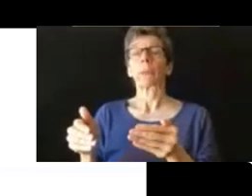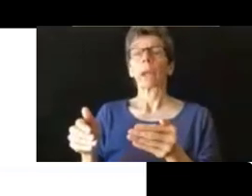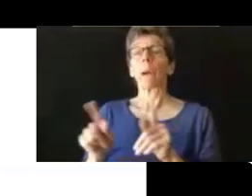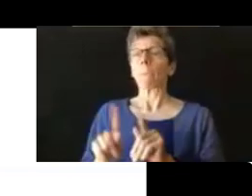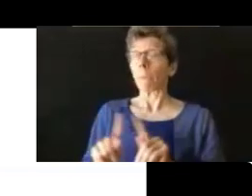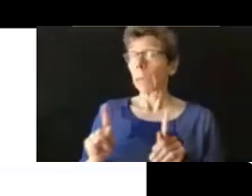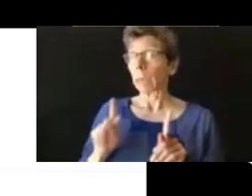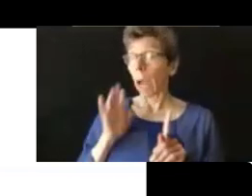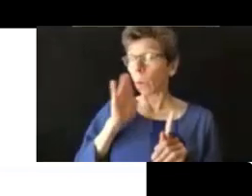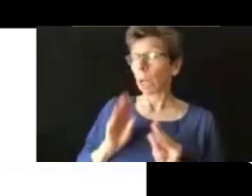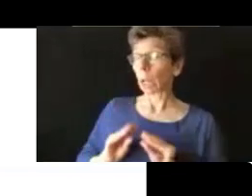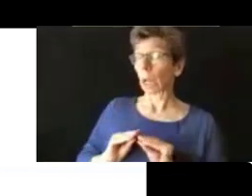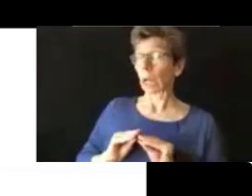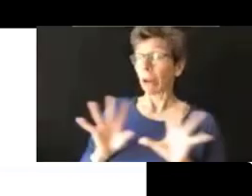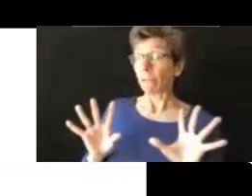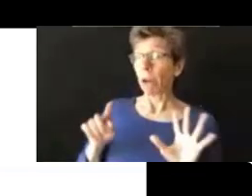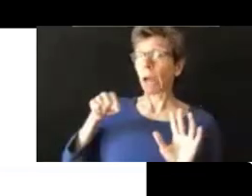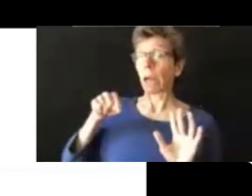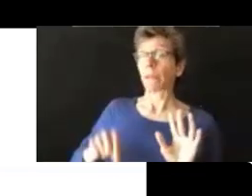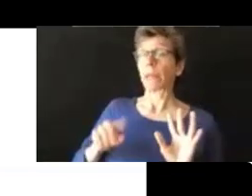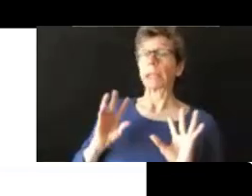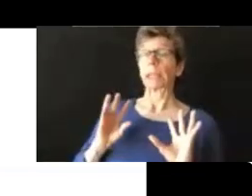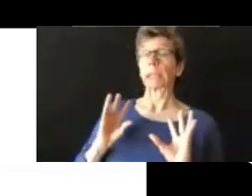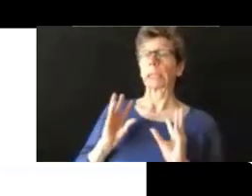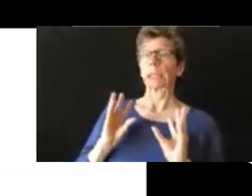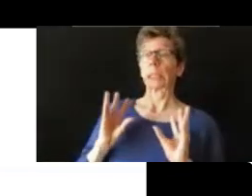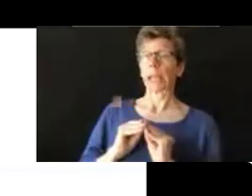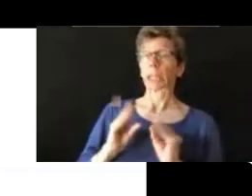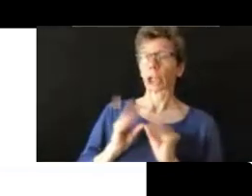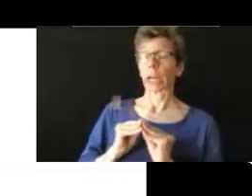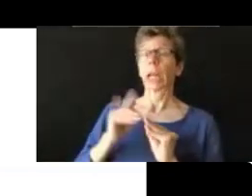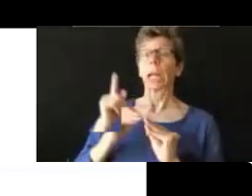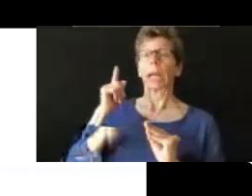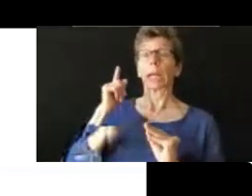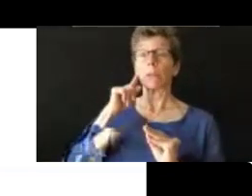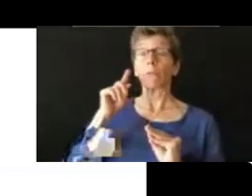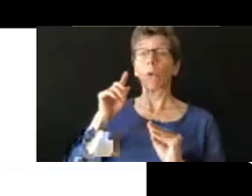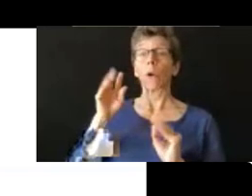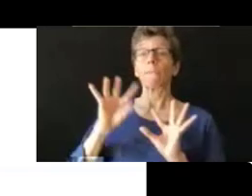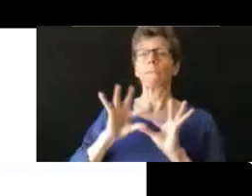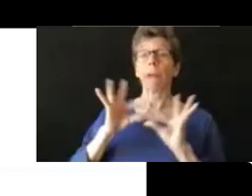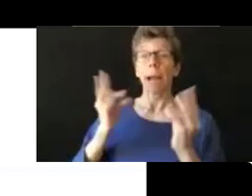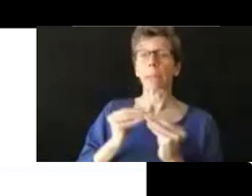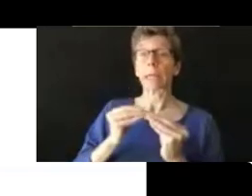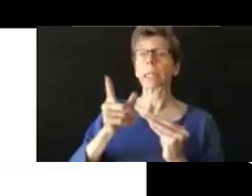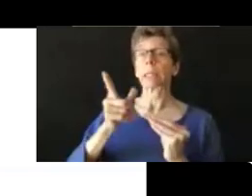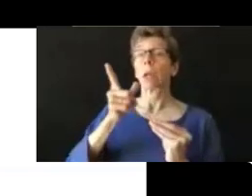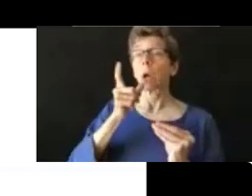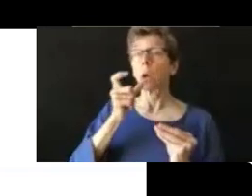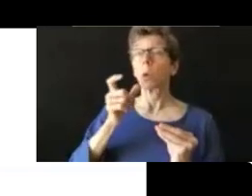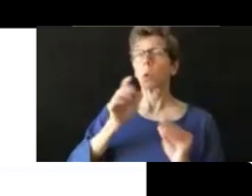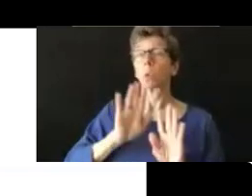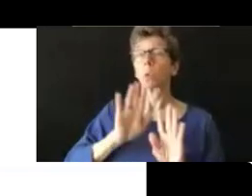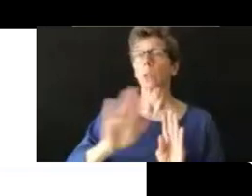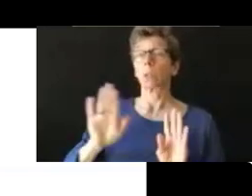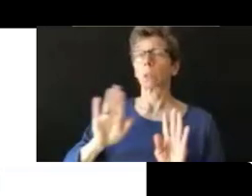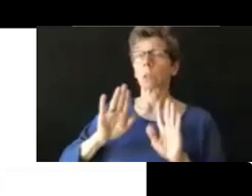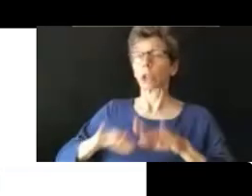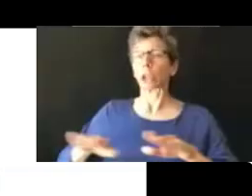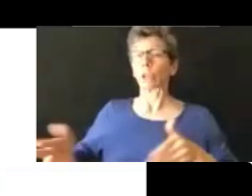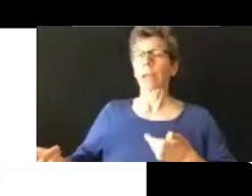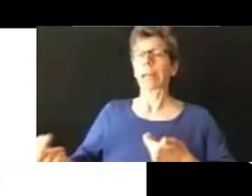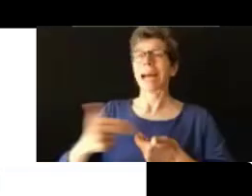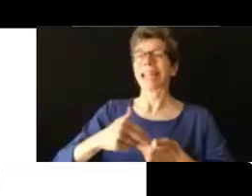pregunta, que este webinario es solamente para familias que tienen hijos que asisten a la escuela en el estado de Washington.